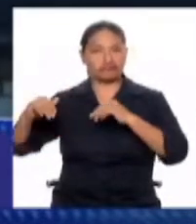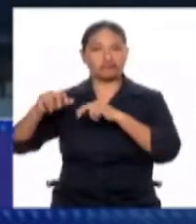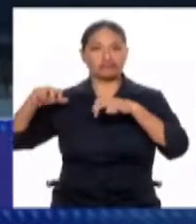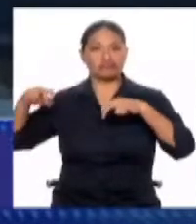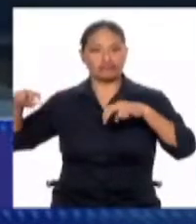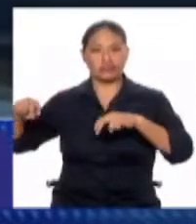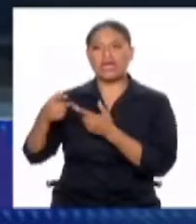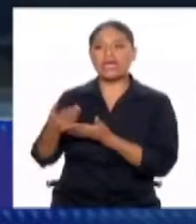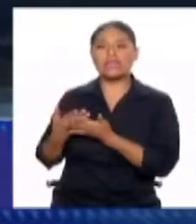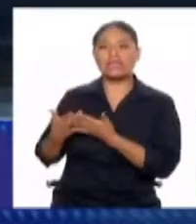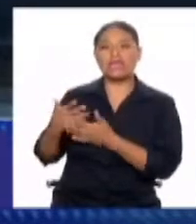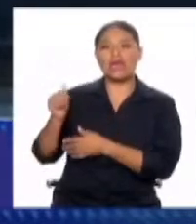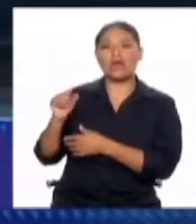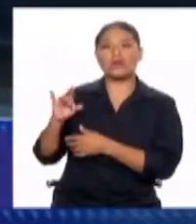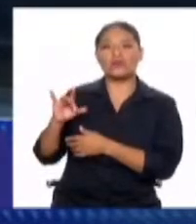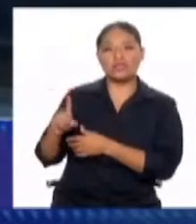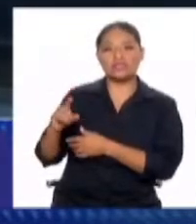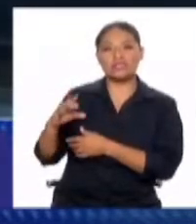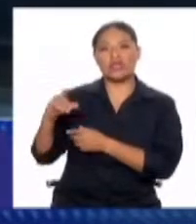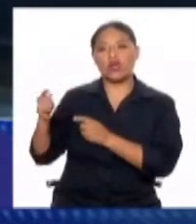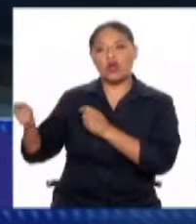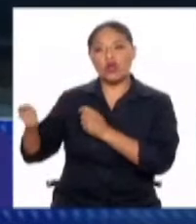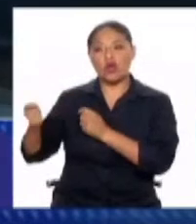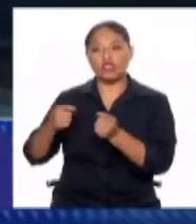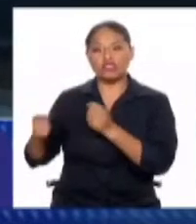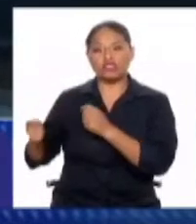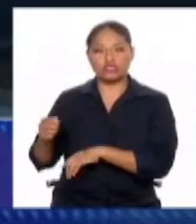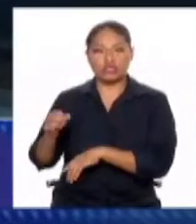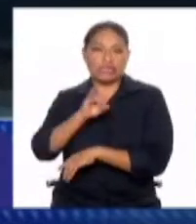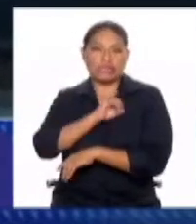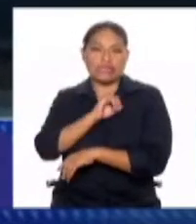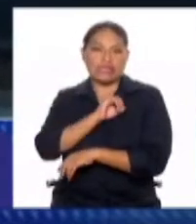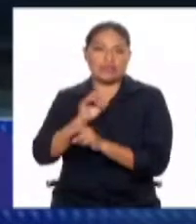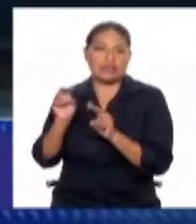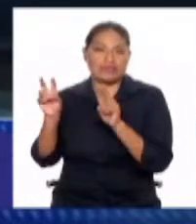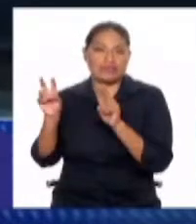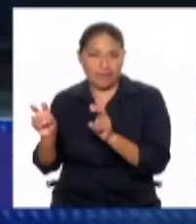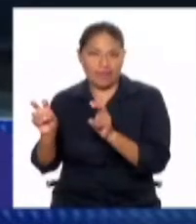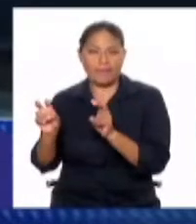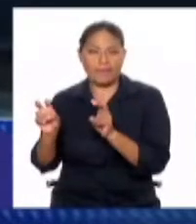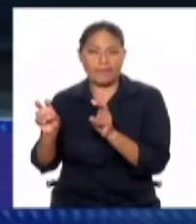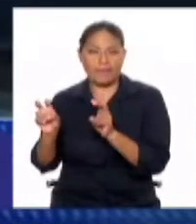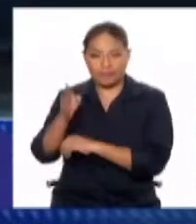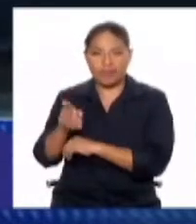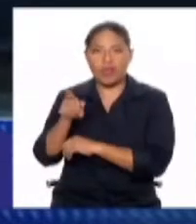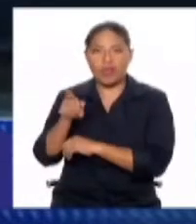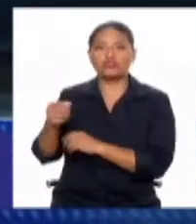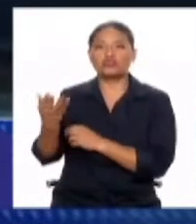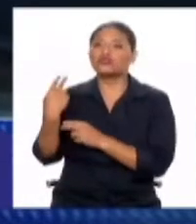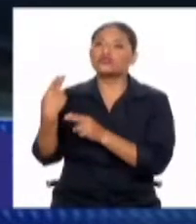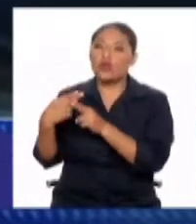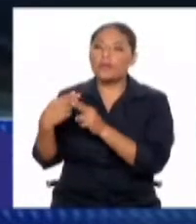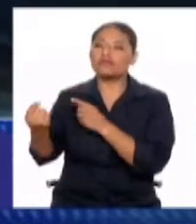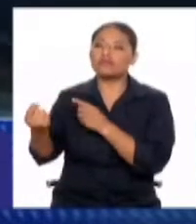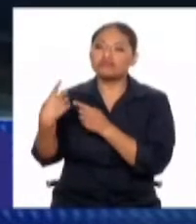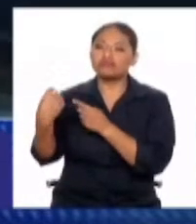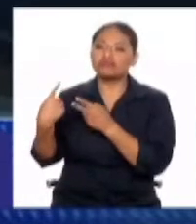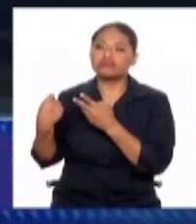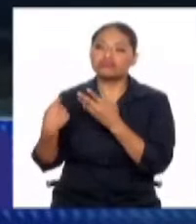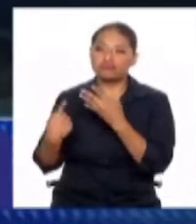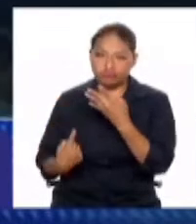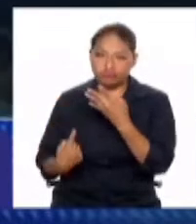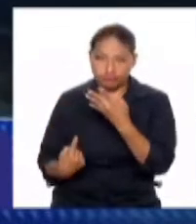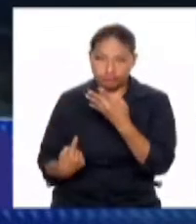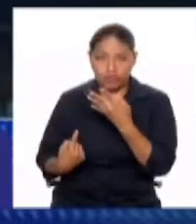de control de identidad, en donde el investigado, el procesado, da sus datos, pasa la,